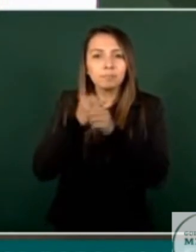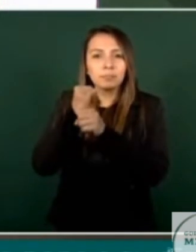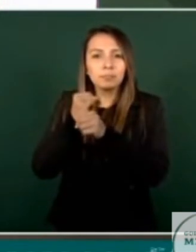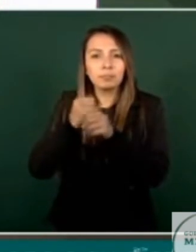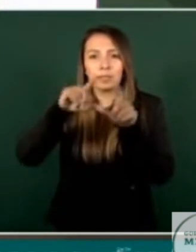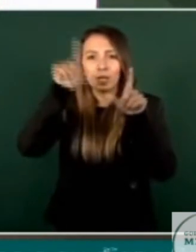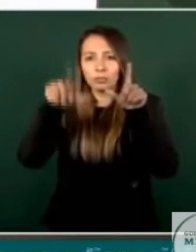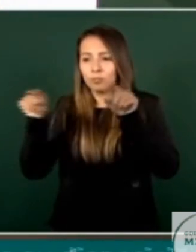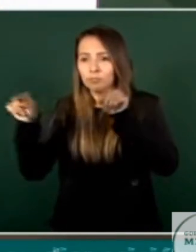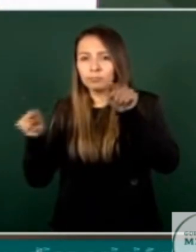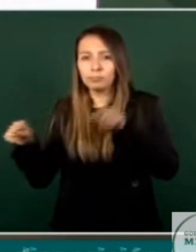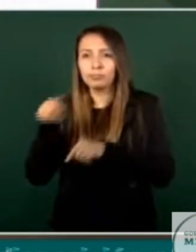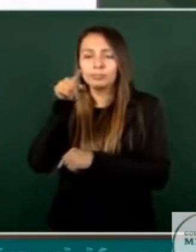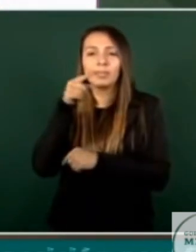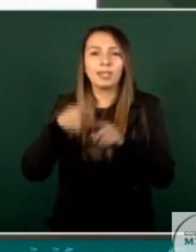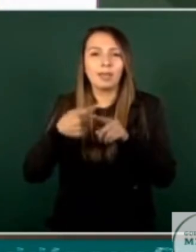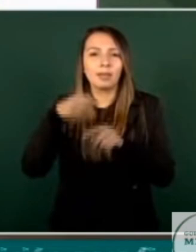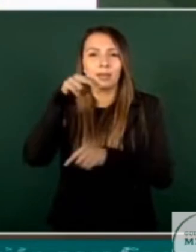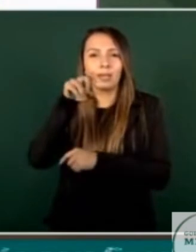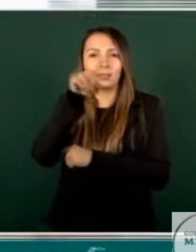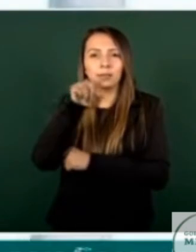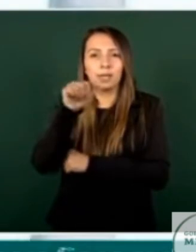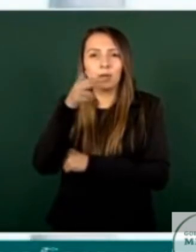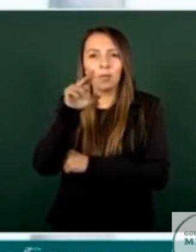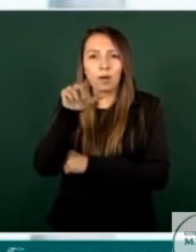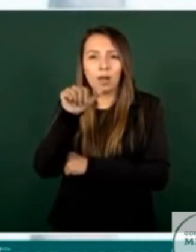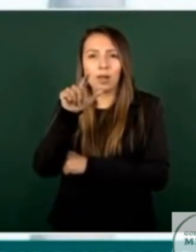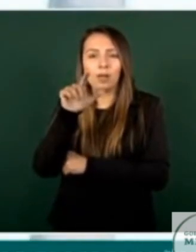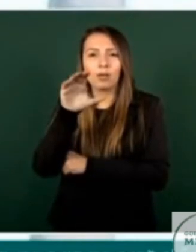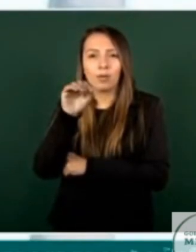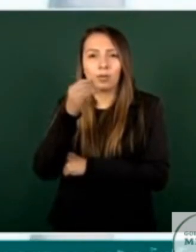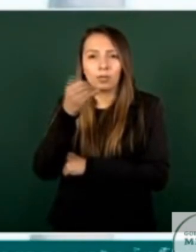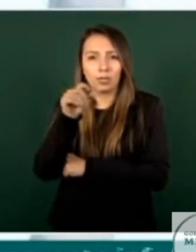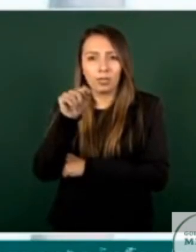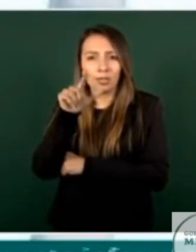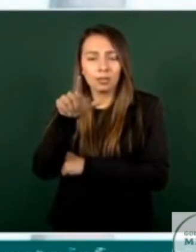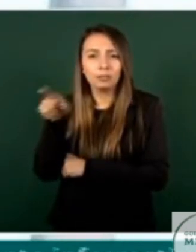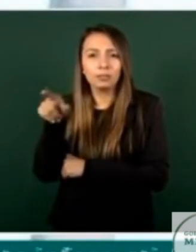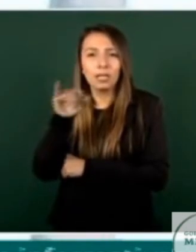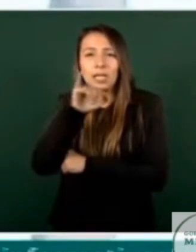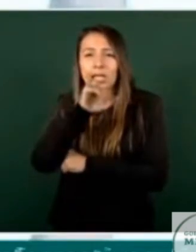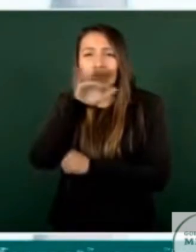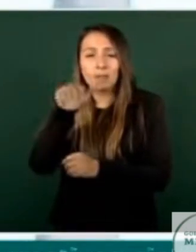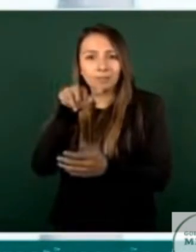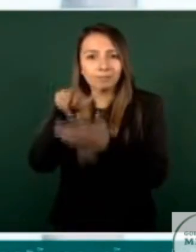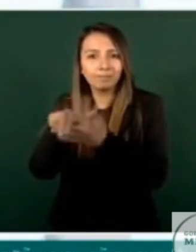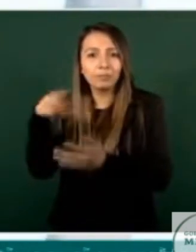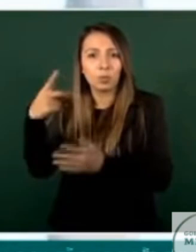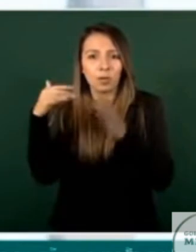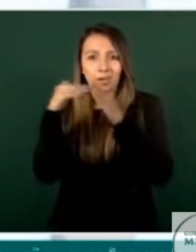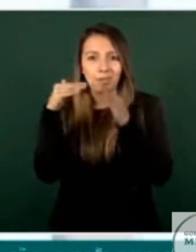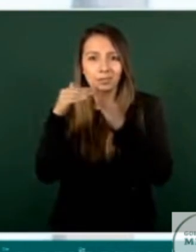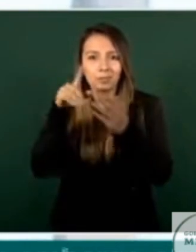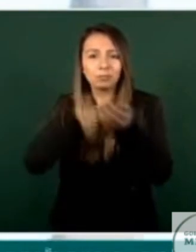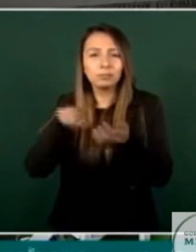caso de Nexawel Coyot Cordero quien fue se le intentó asesinar en su domicilio en el